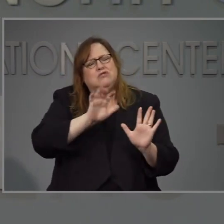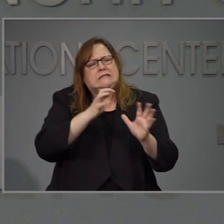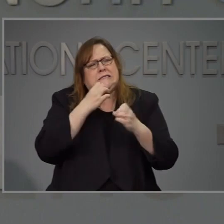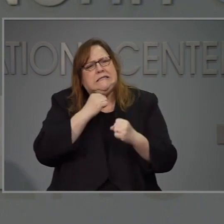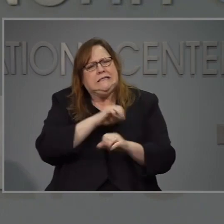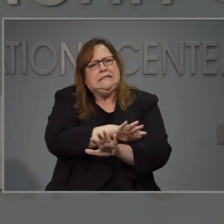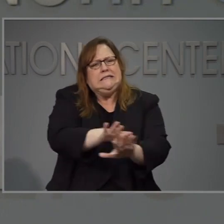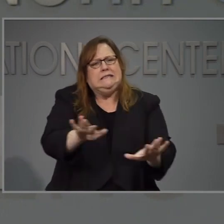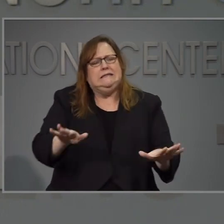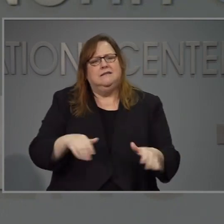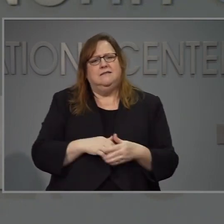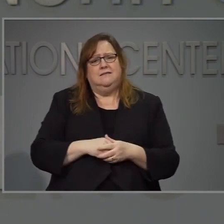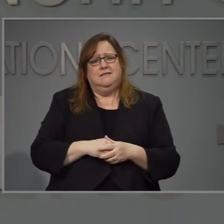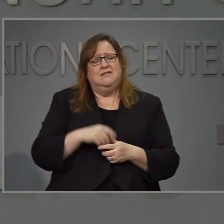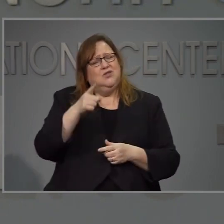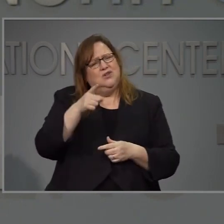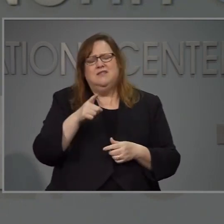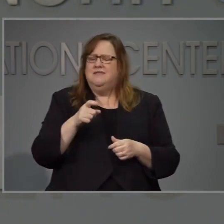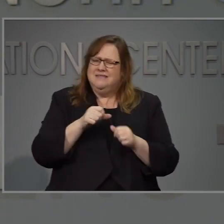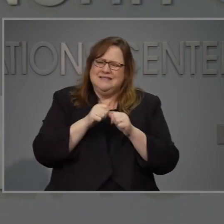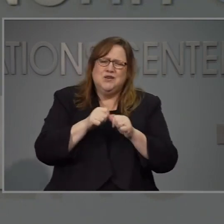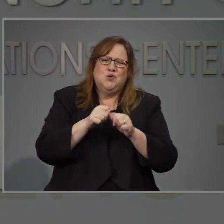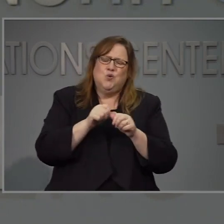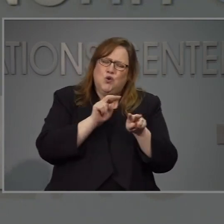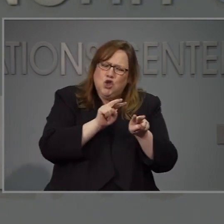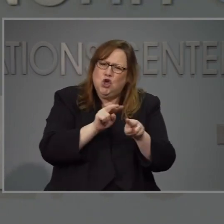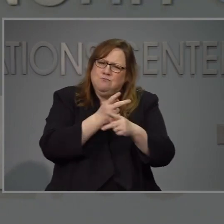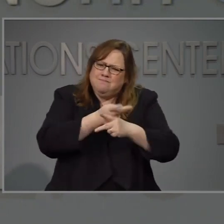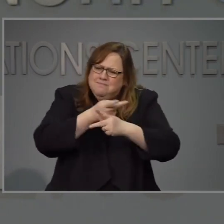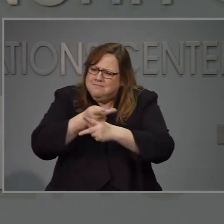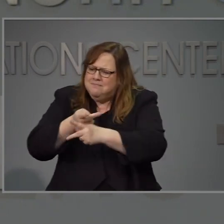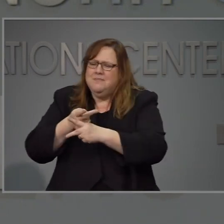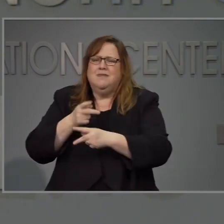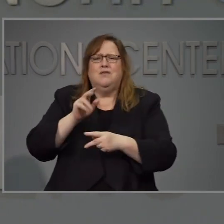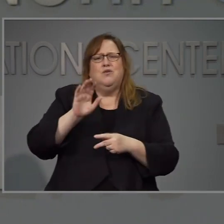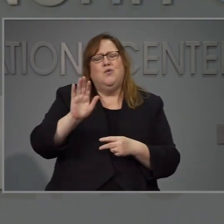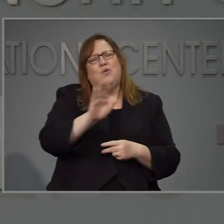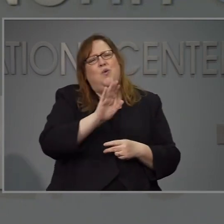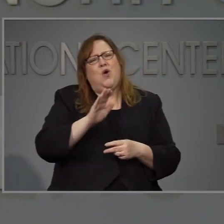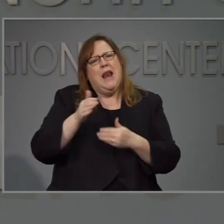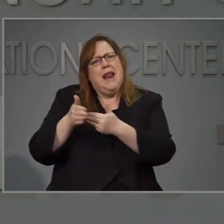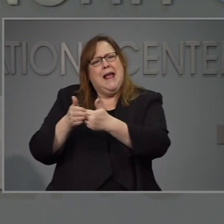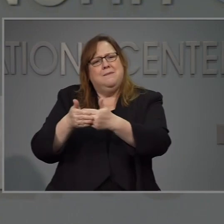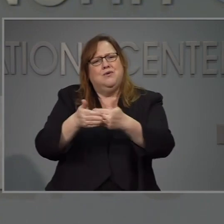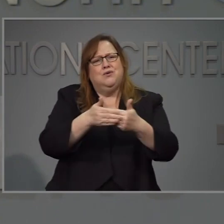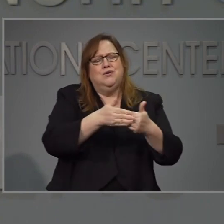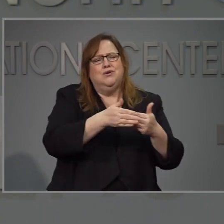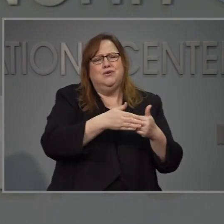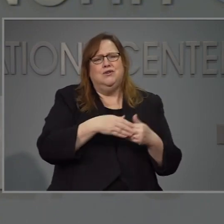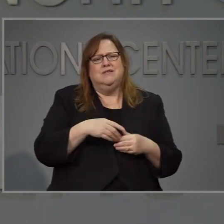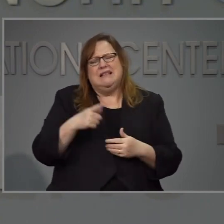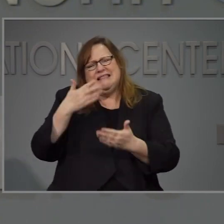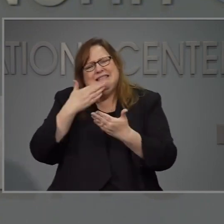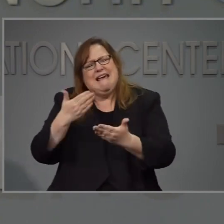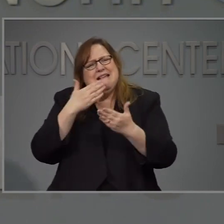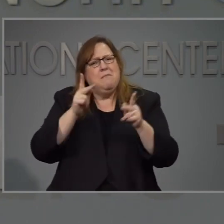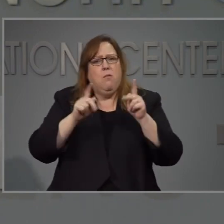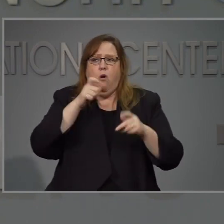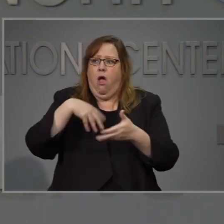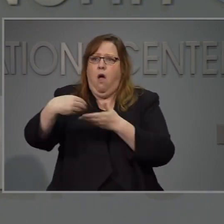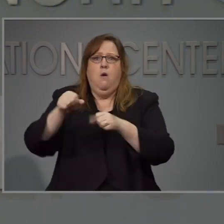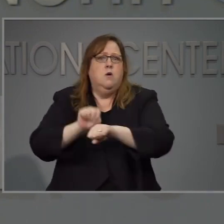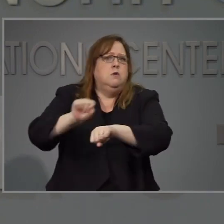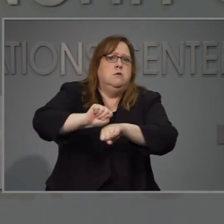vecinos agradezcamos a nuestros trabajadores de primera línea salgan al aire a respirar aire fresco y colaboremos